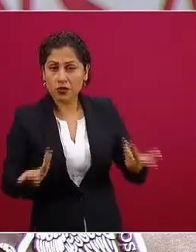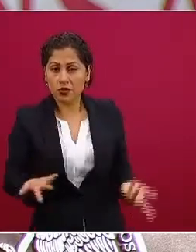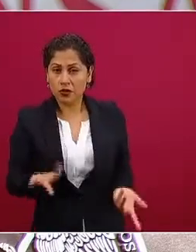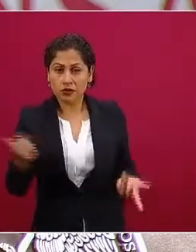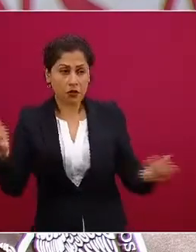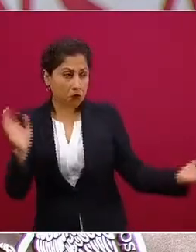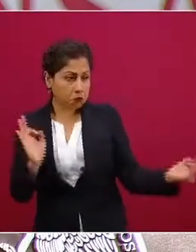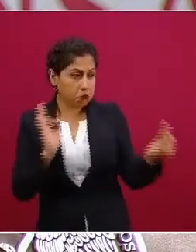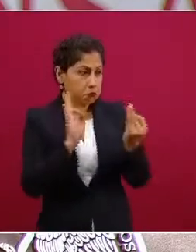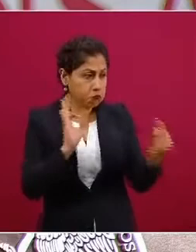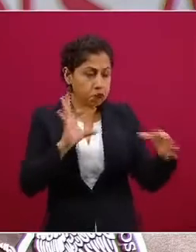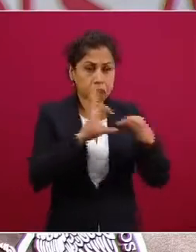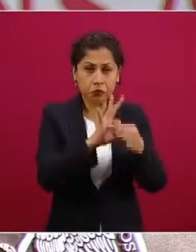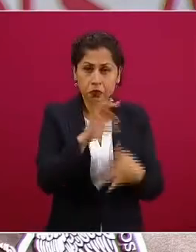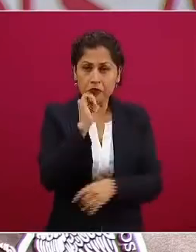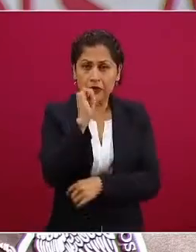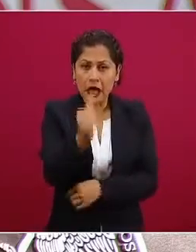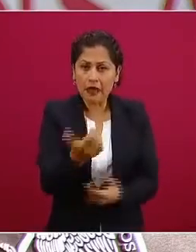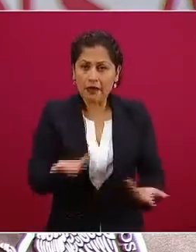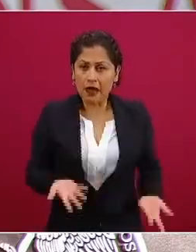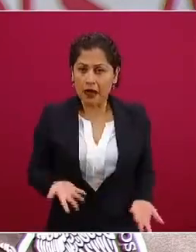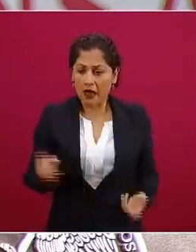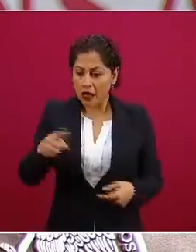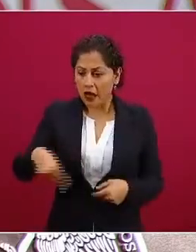es un periodismo de la élite